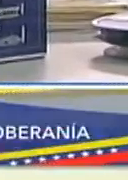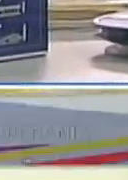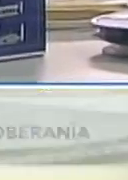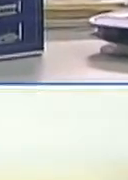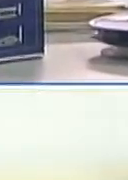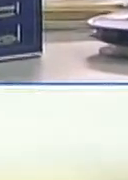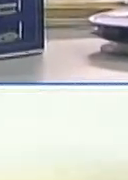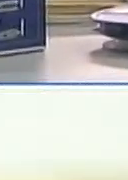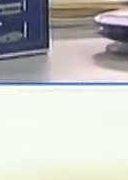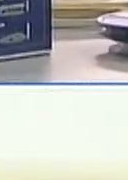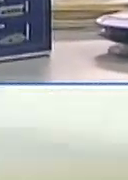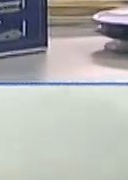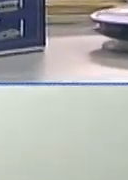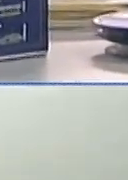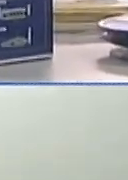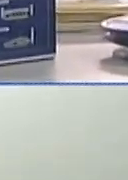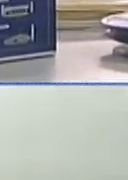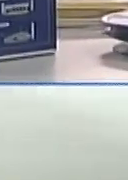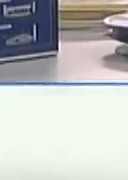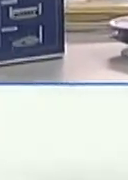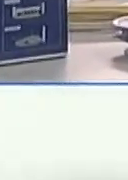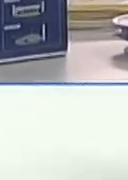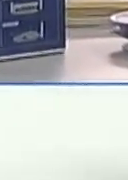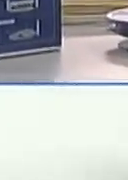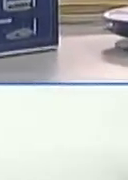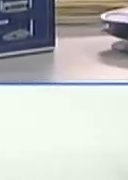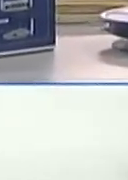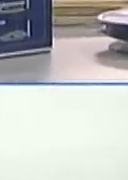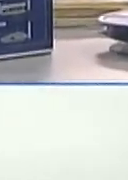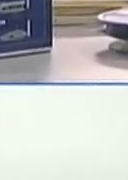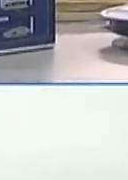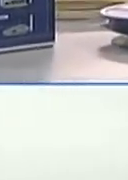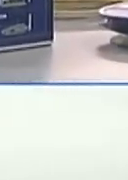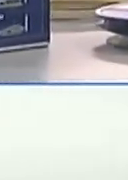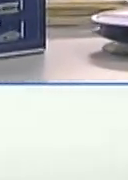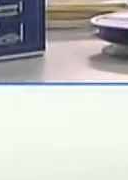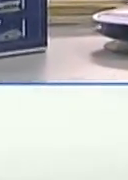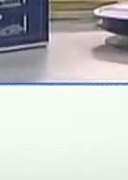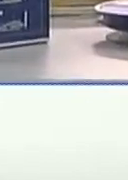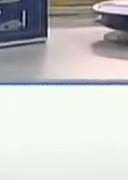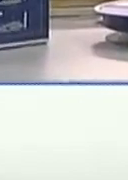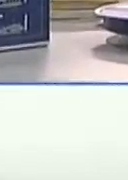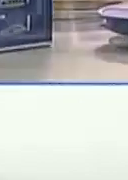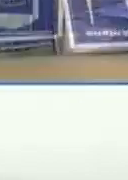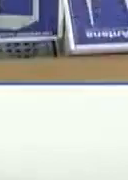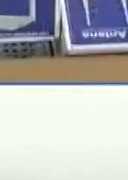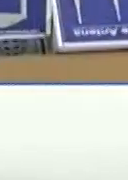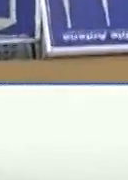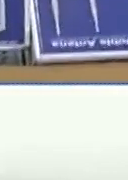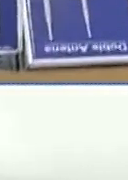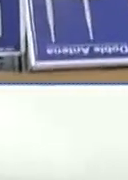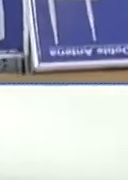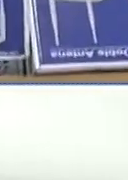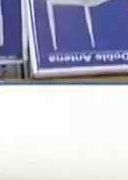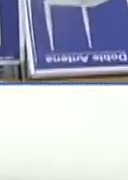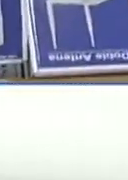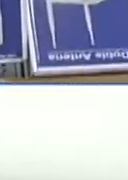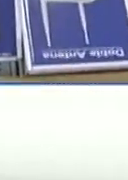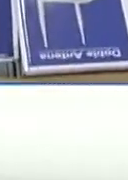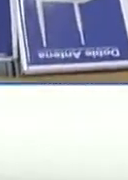van para las escuelas, liceos y para los consultorios de barrio adentro y los hospitales.